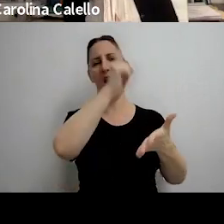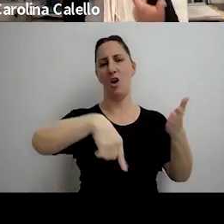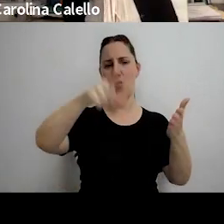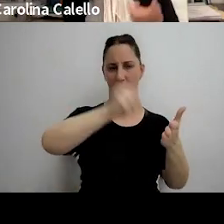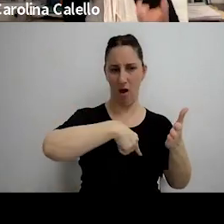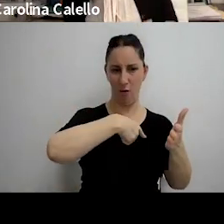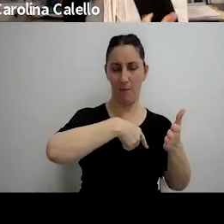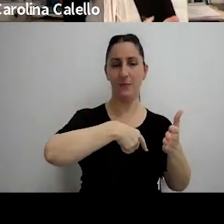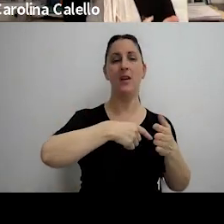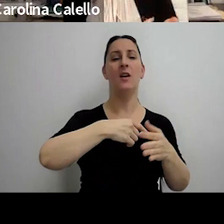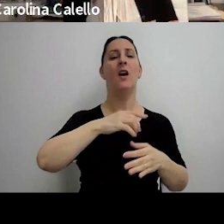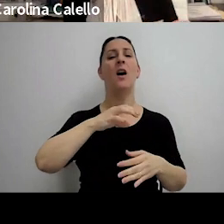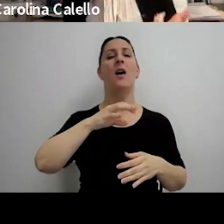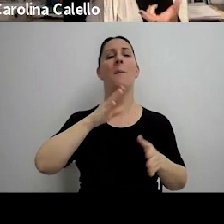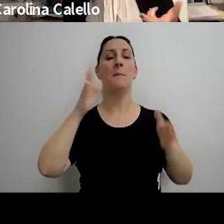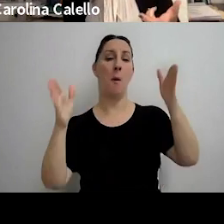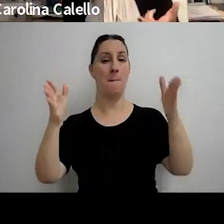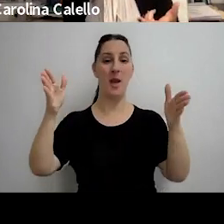periodo que dio de más